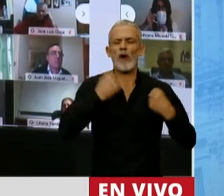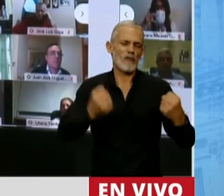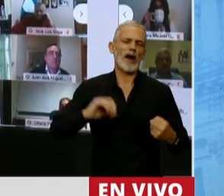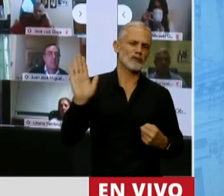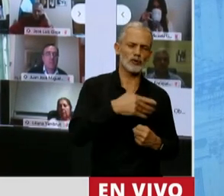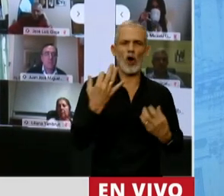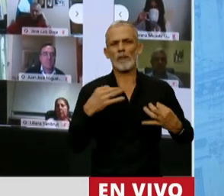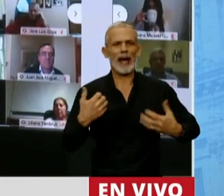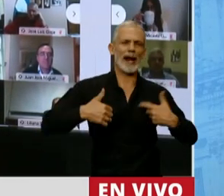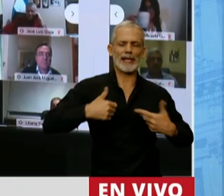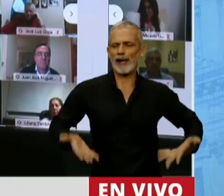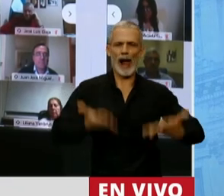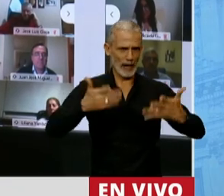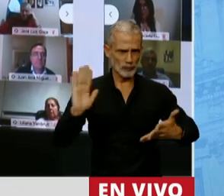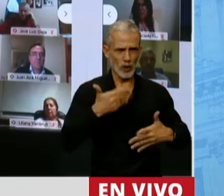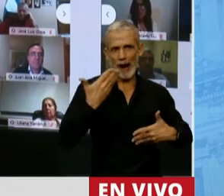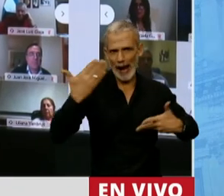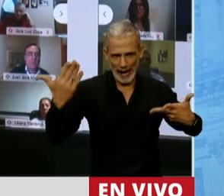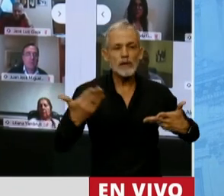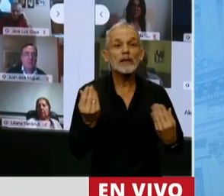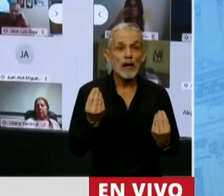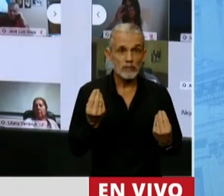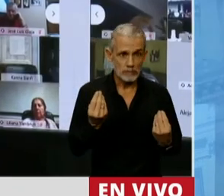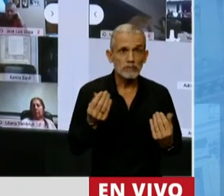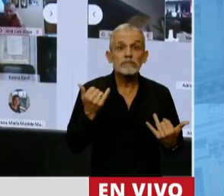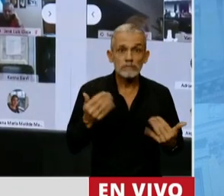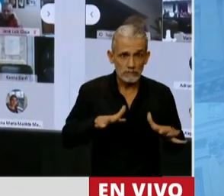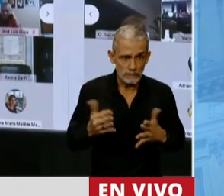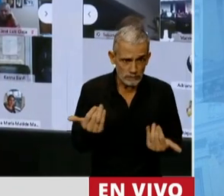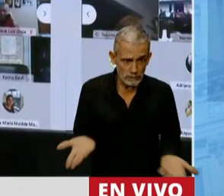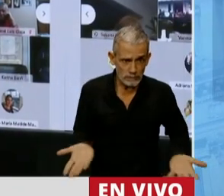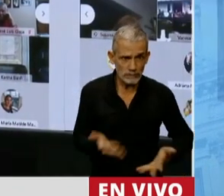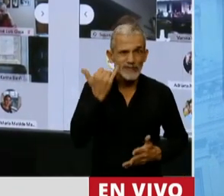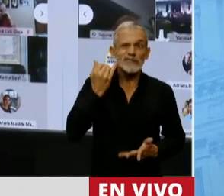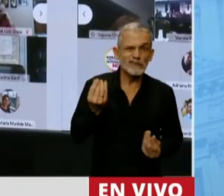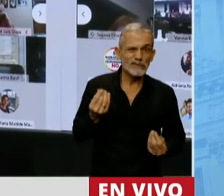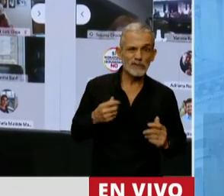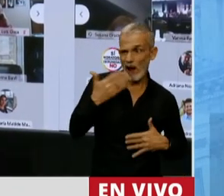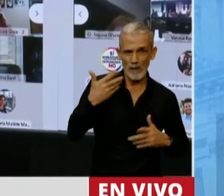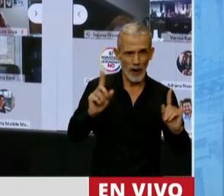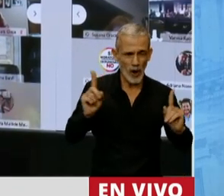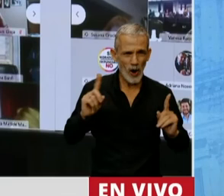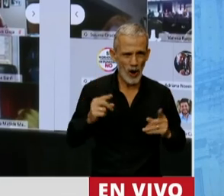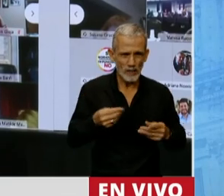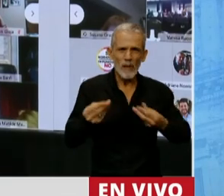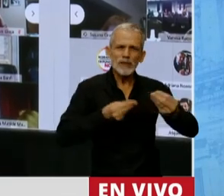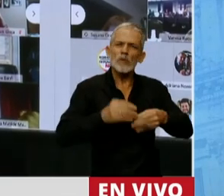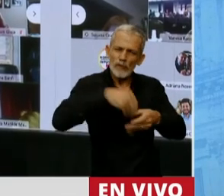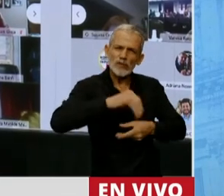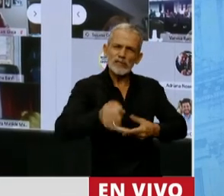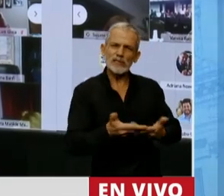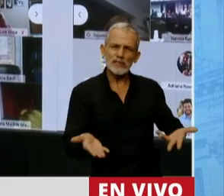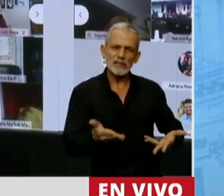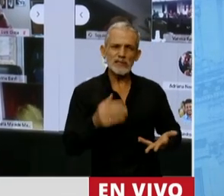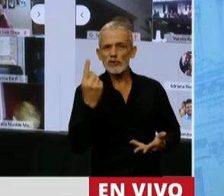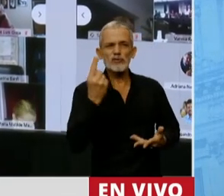el esfuerzo para levantar el país. Hagamos en serio el esfuerzo de levantar el país. Acompañemos el presupuesto porque ya